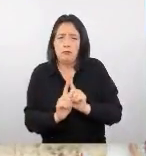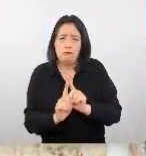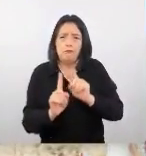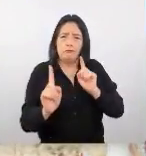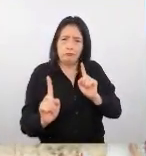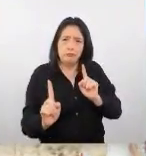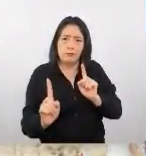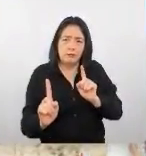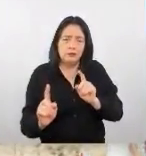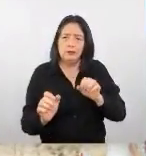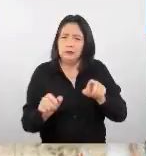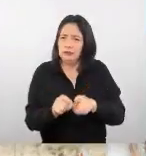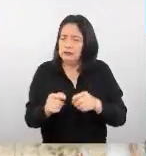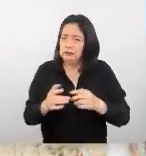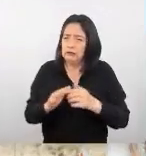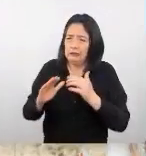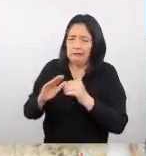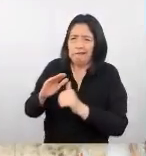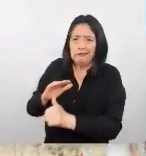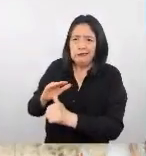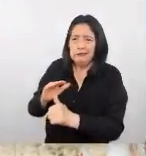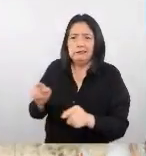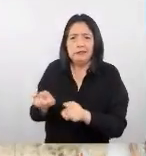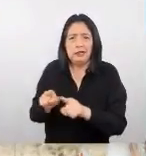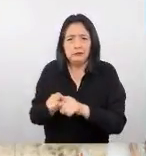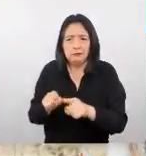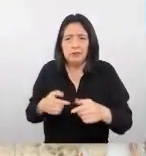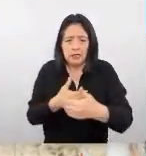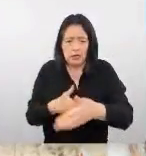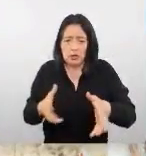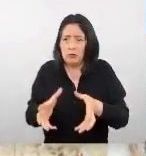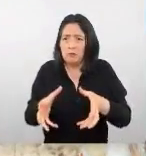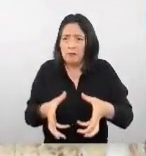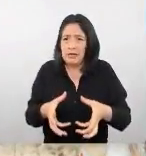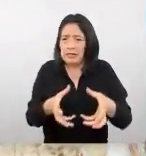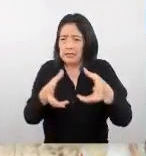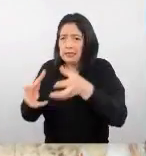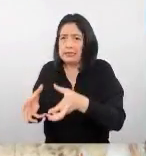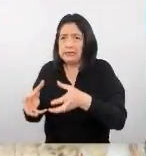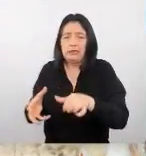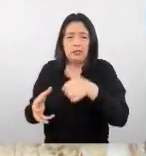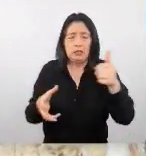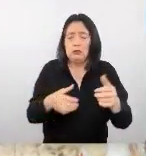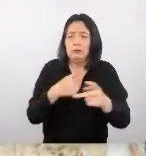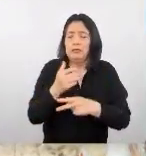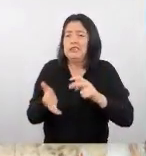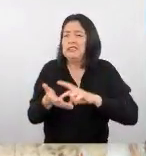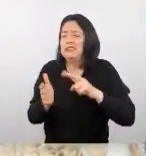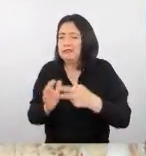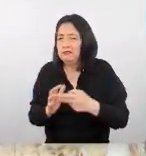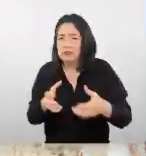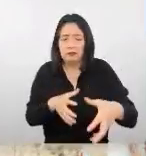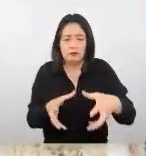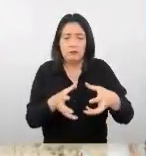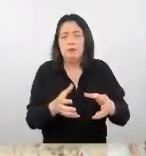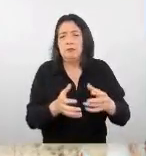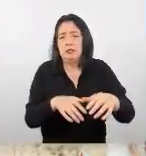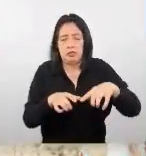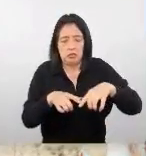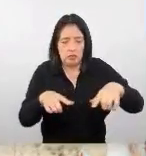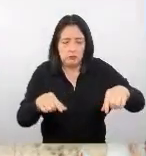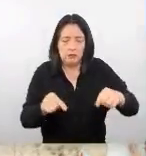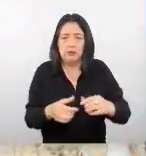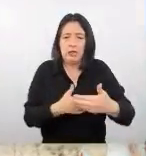social, ponen en cuarentena incluso hasta los paquetes que vienen del extranjero. Cuando me refiero a paquetes, me refiero a sobres,